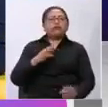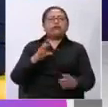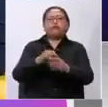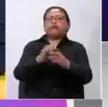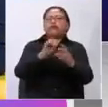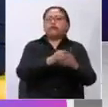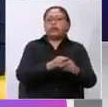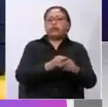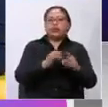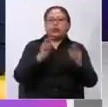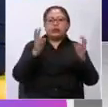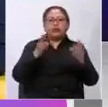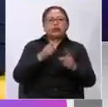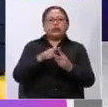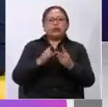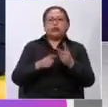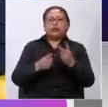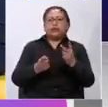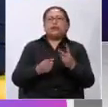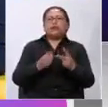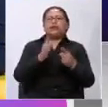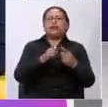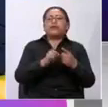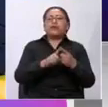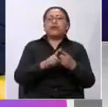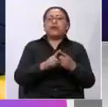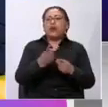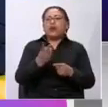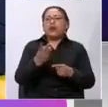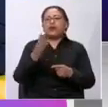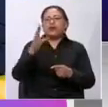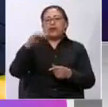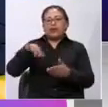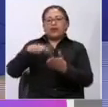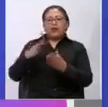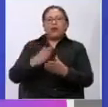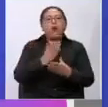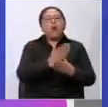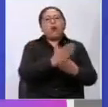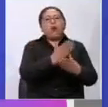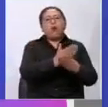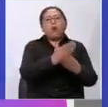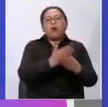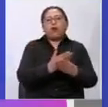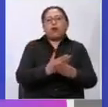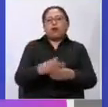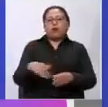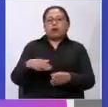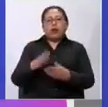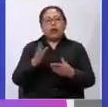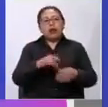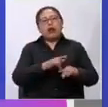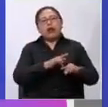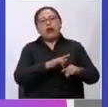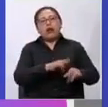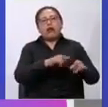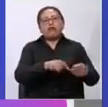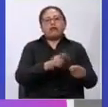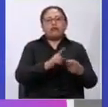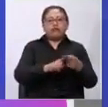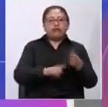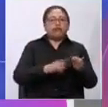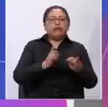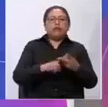con dos temáticas. Una es la de bullying escolar, violencia entre pares. La segunda es de